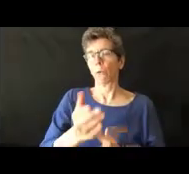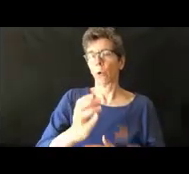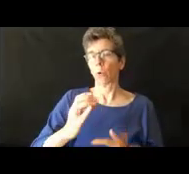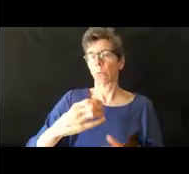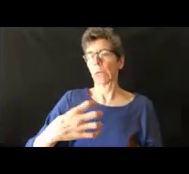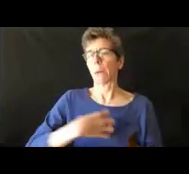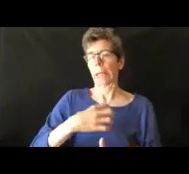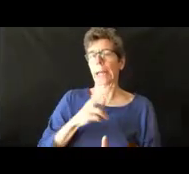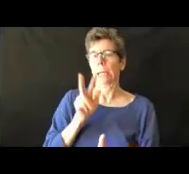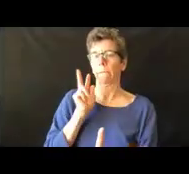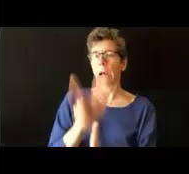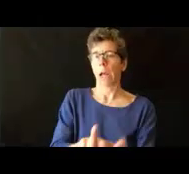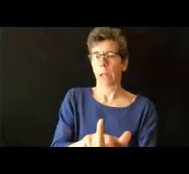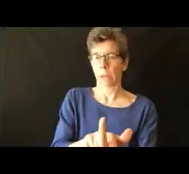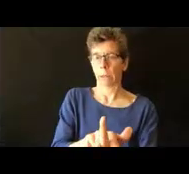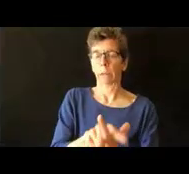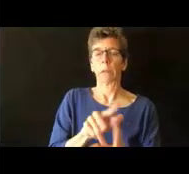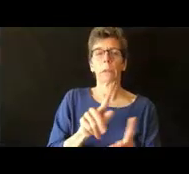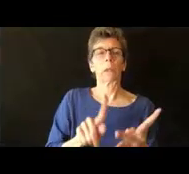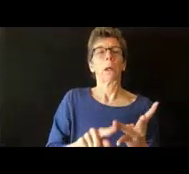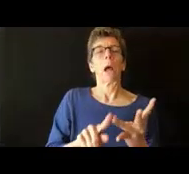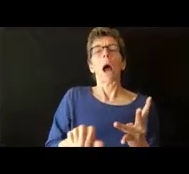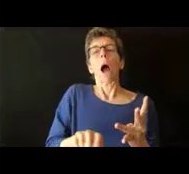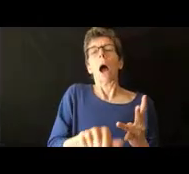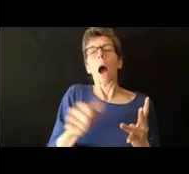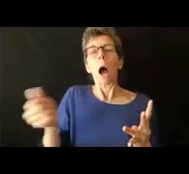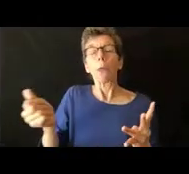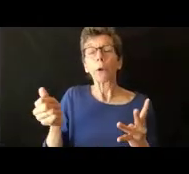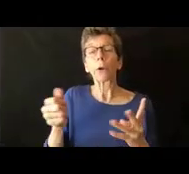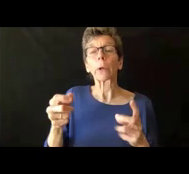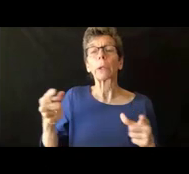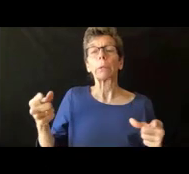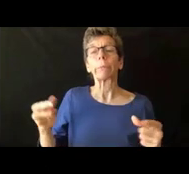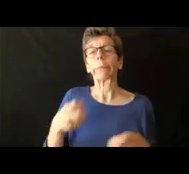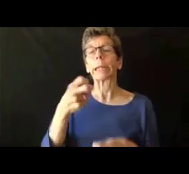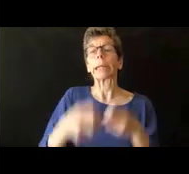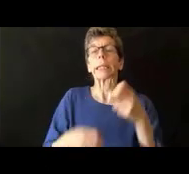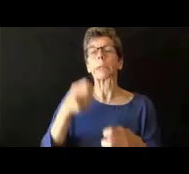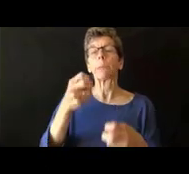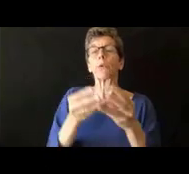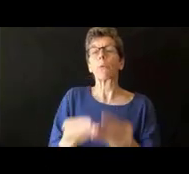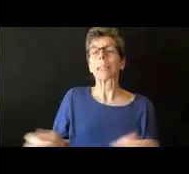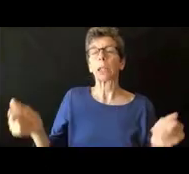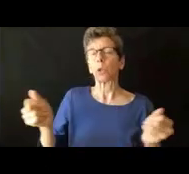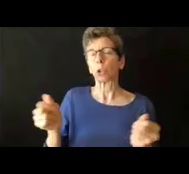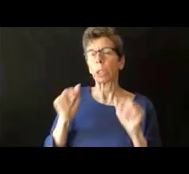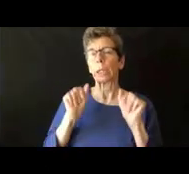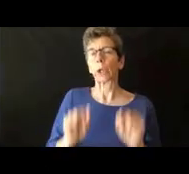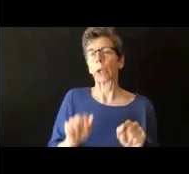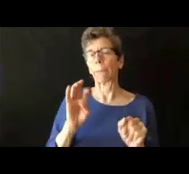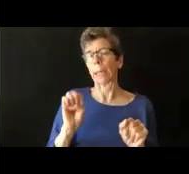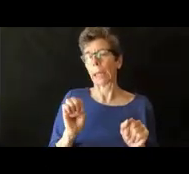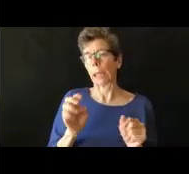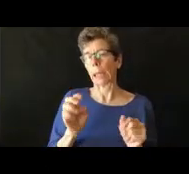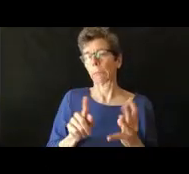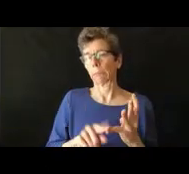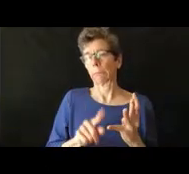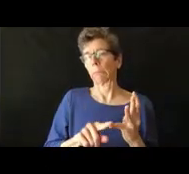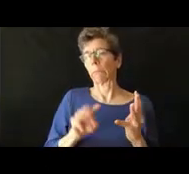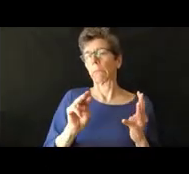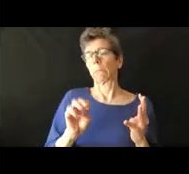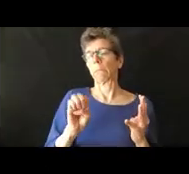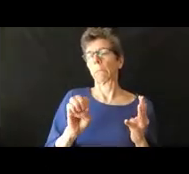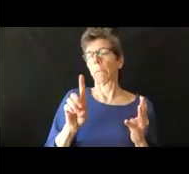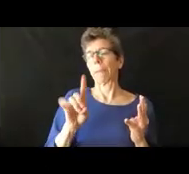quejas y luego hay opciones de resolución como mediación o facilitación que se pueden hacer